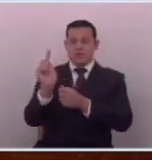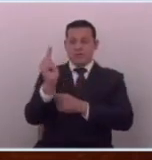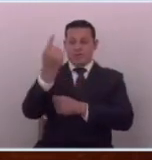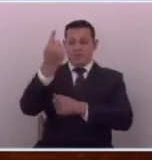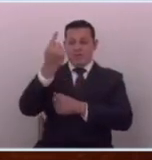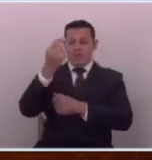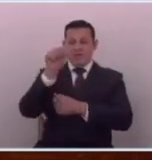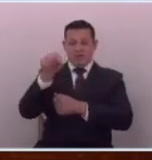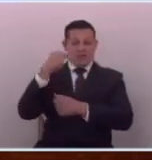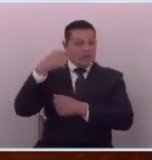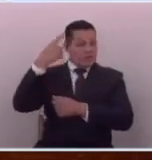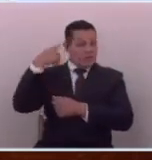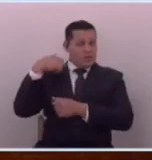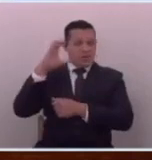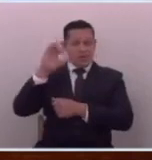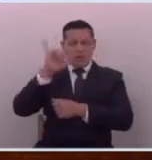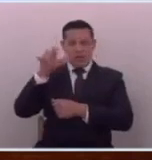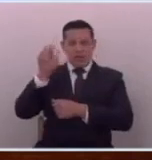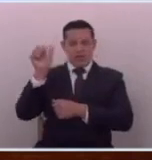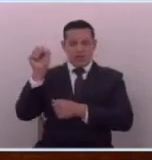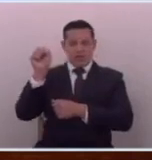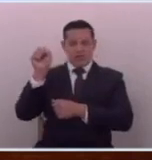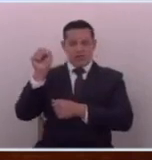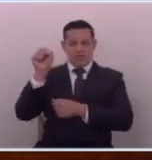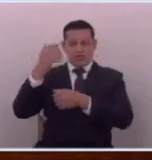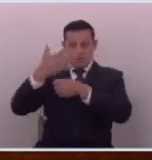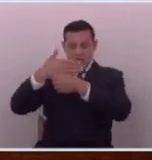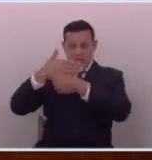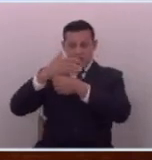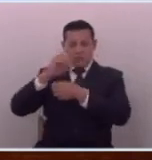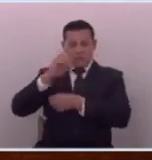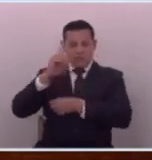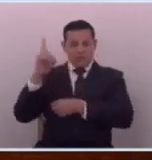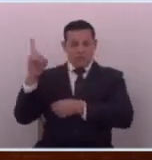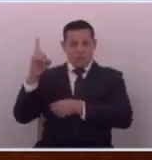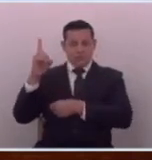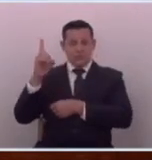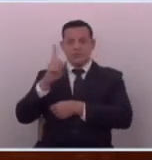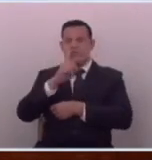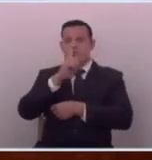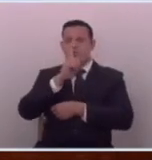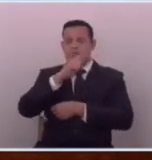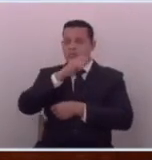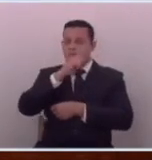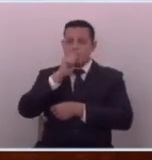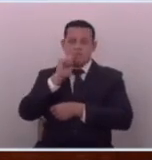o por ese señor de ese partido de ultraderecha fue callado